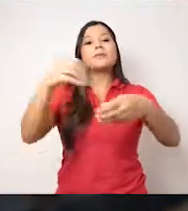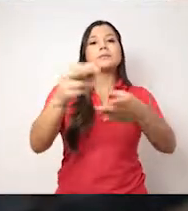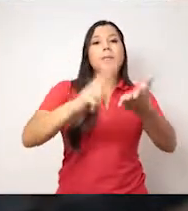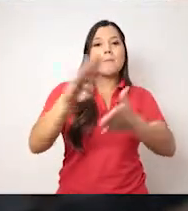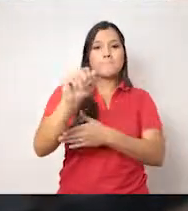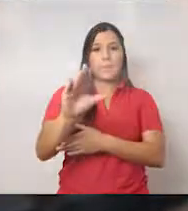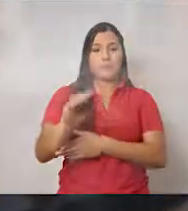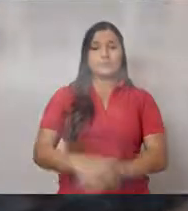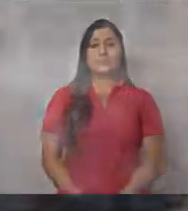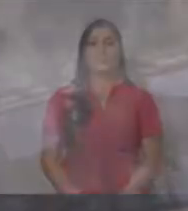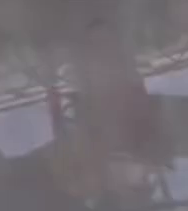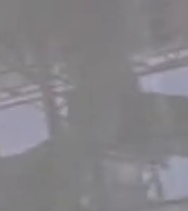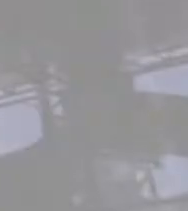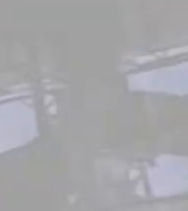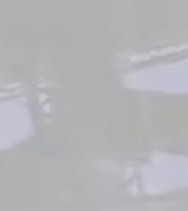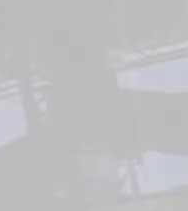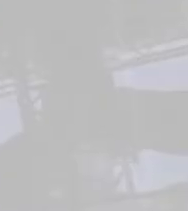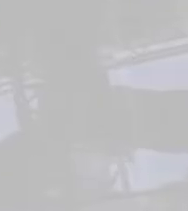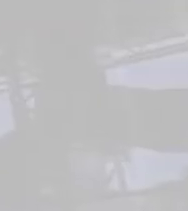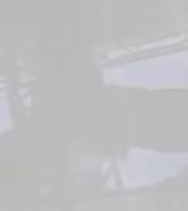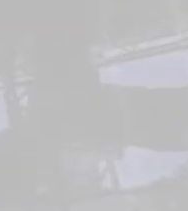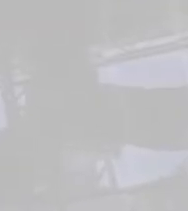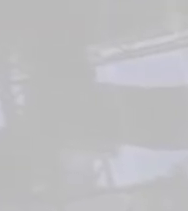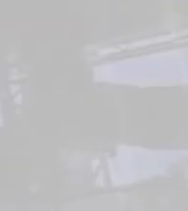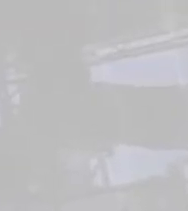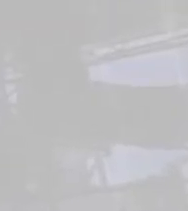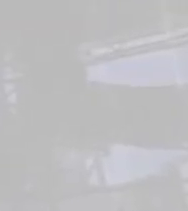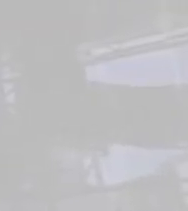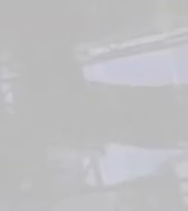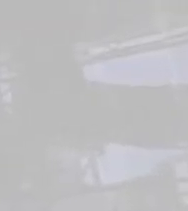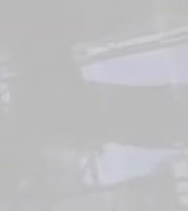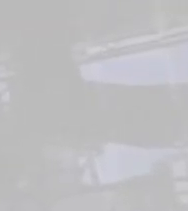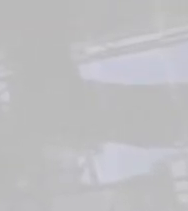parte de Bacredomatic. ¡Gracias! ¡Gracias! ¡Gracias!